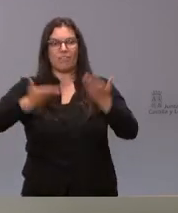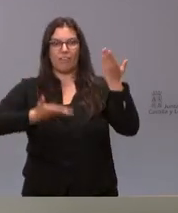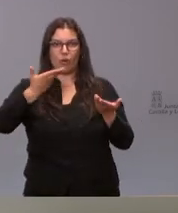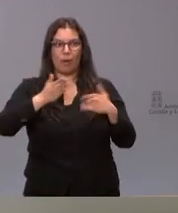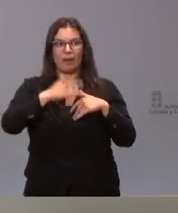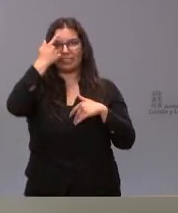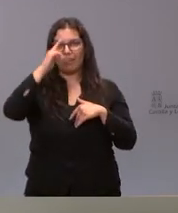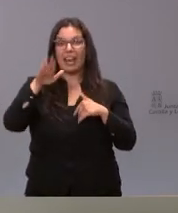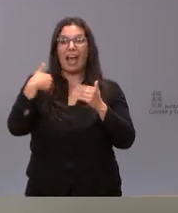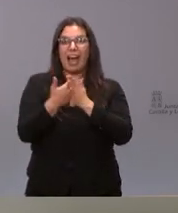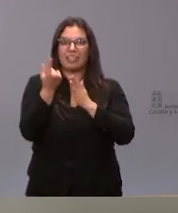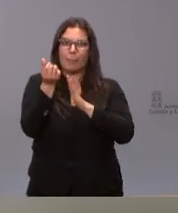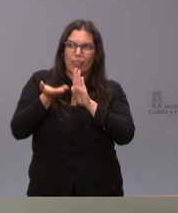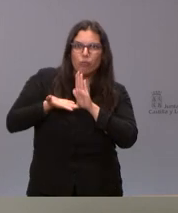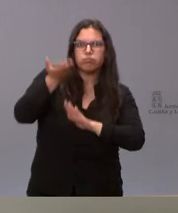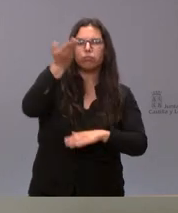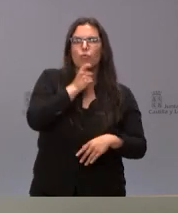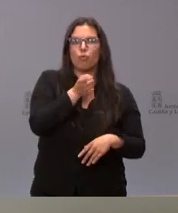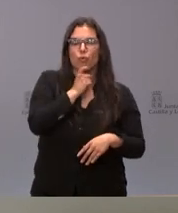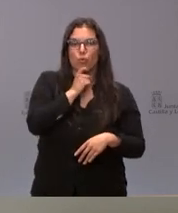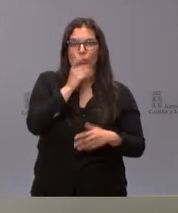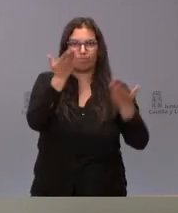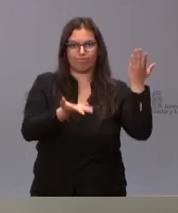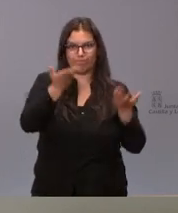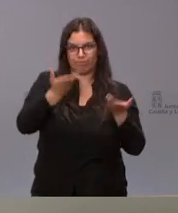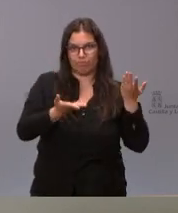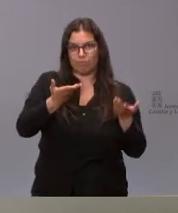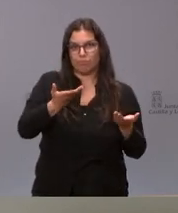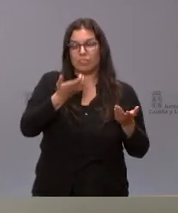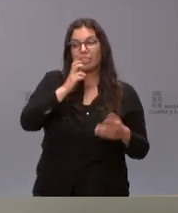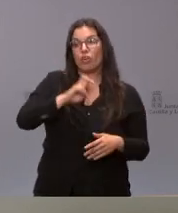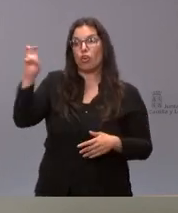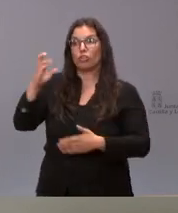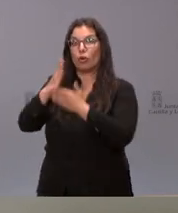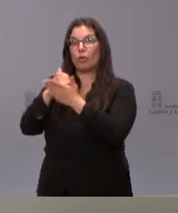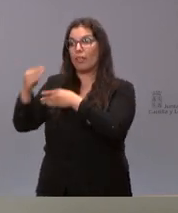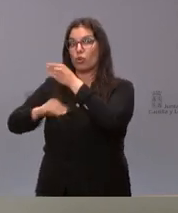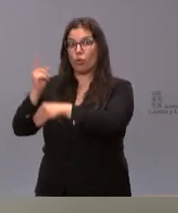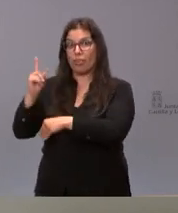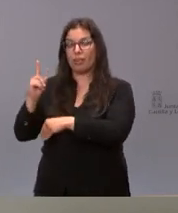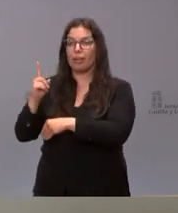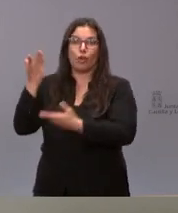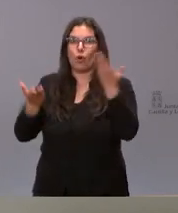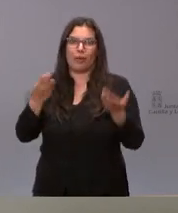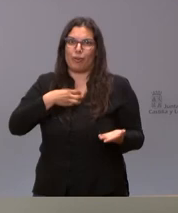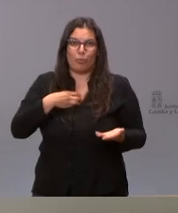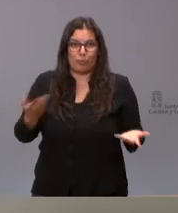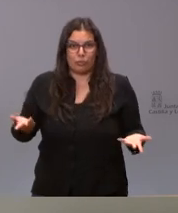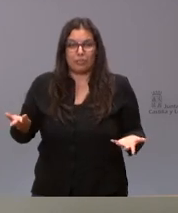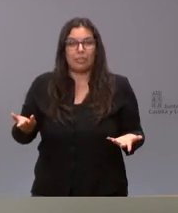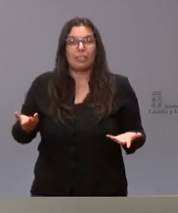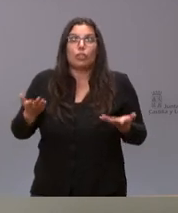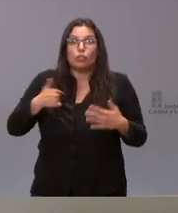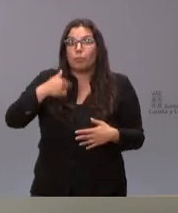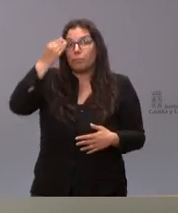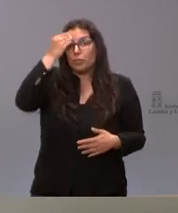que no tomen decisiones otras comunidades autónomas en ese sentido de deflactar no podríamos comparar dato a dato y por tanto yo creo